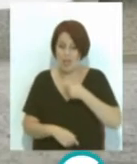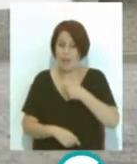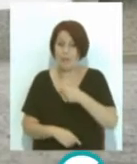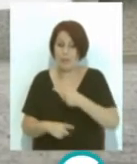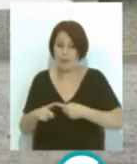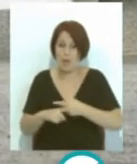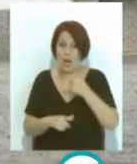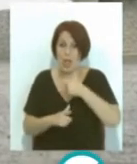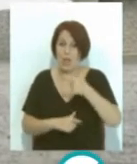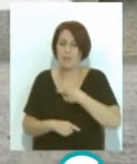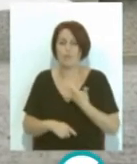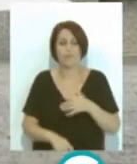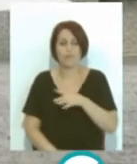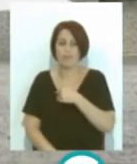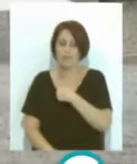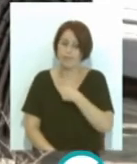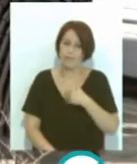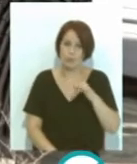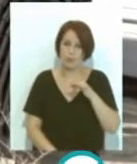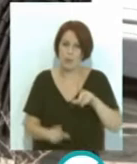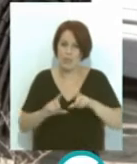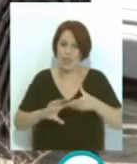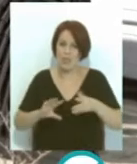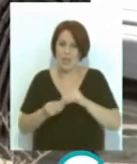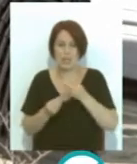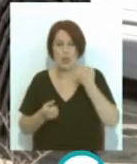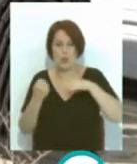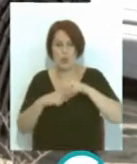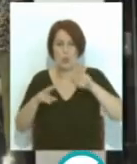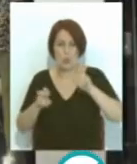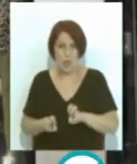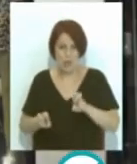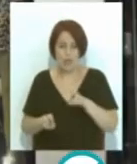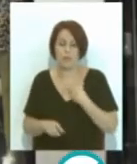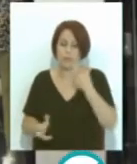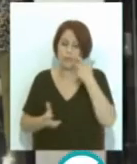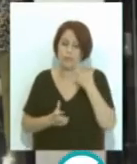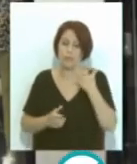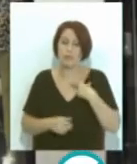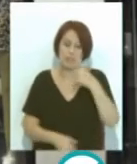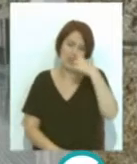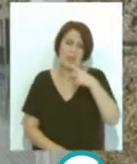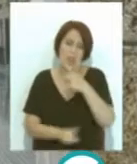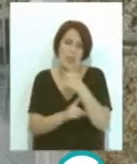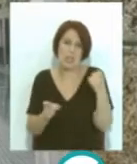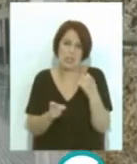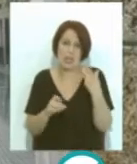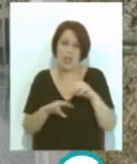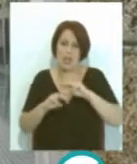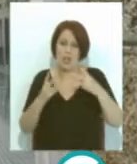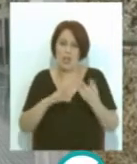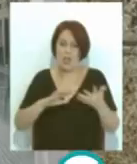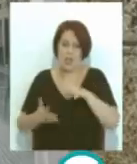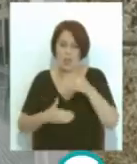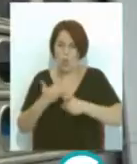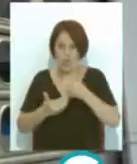lado positivo se aprecia una tendencia de las empresas a adaptarse a nuevas conductas adquiridas destacando el convencimiento de una necesidad de digitalización de